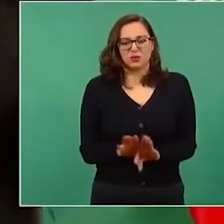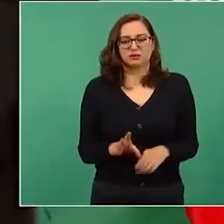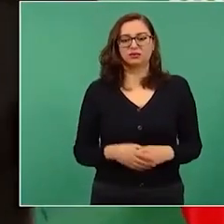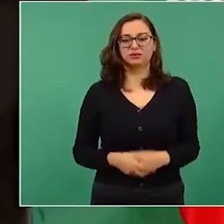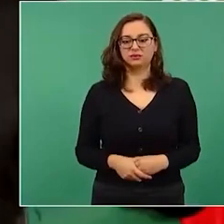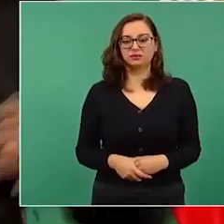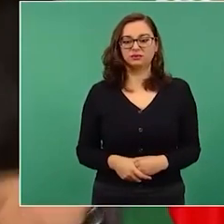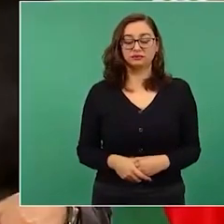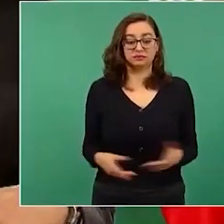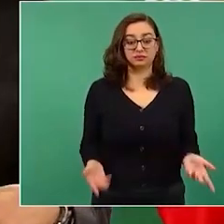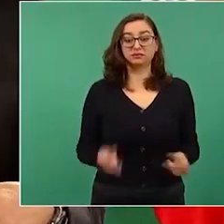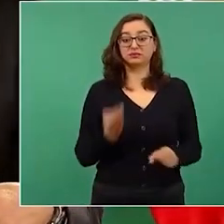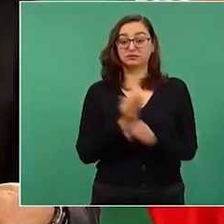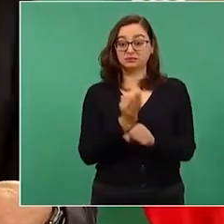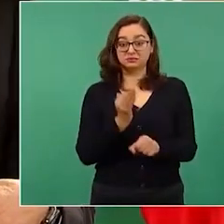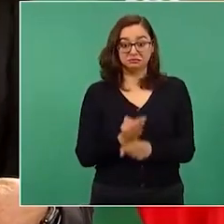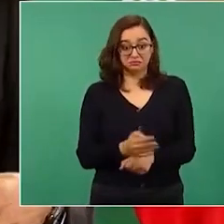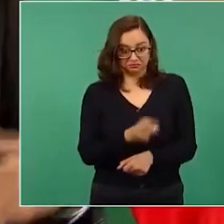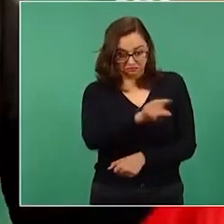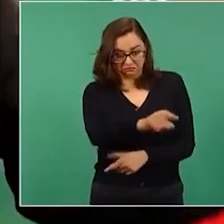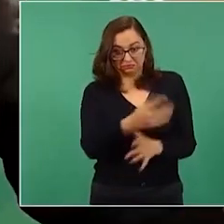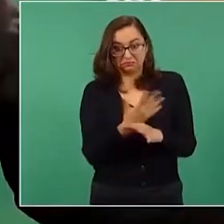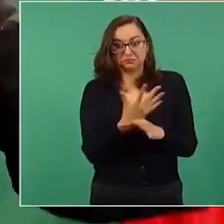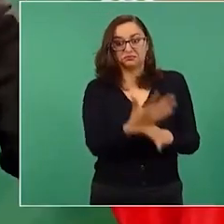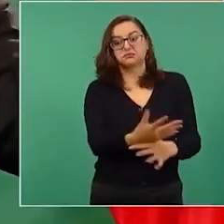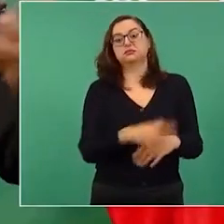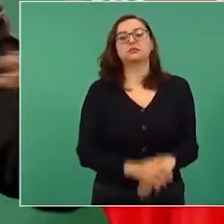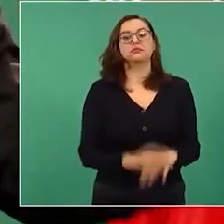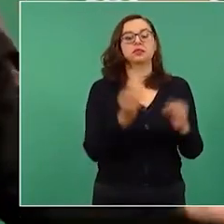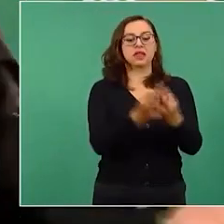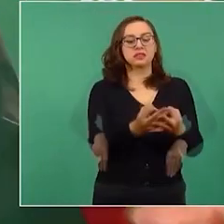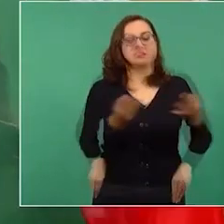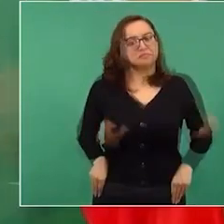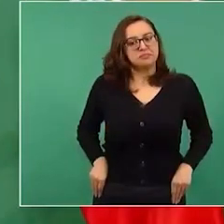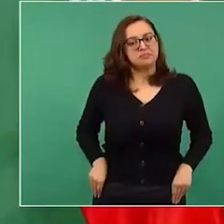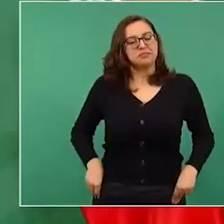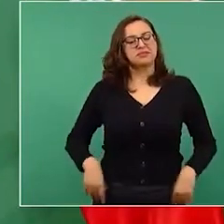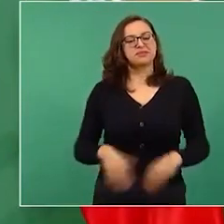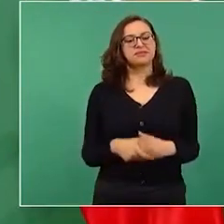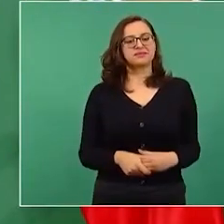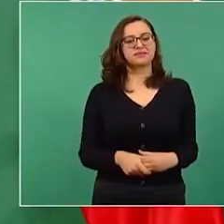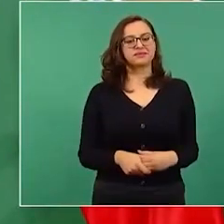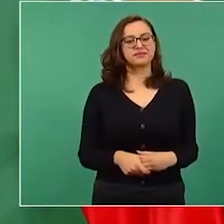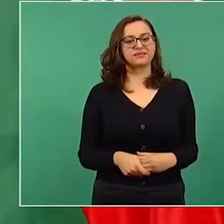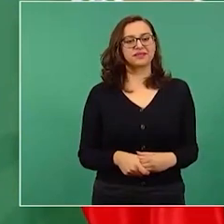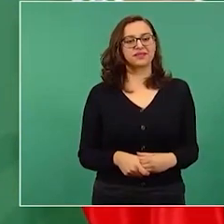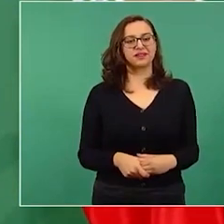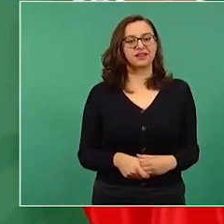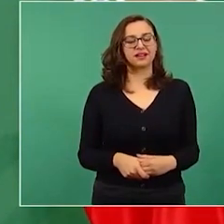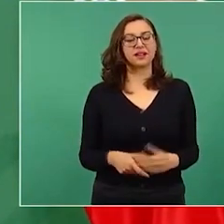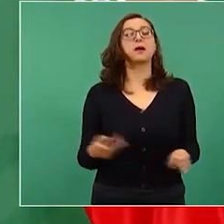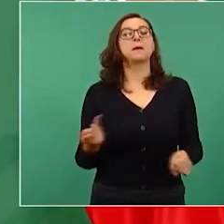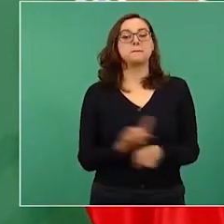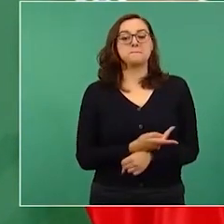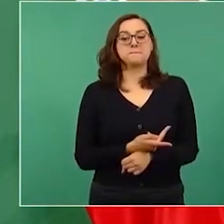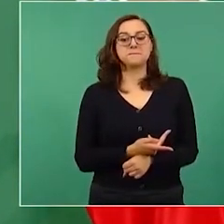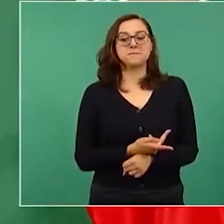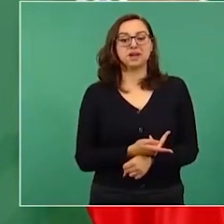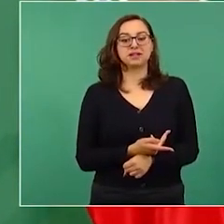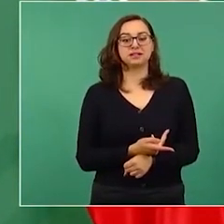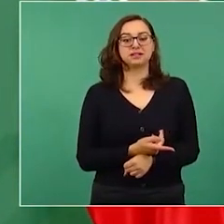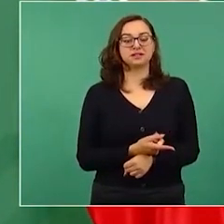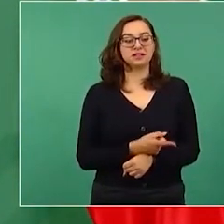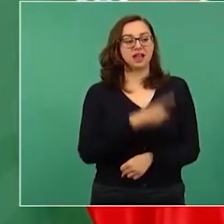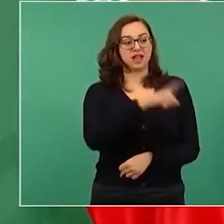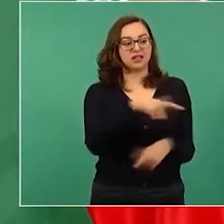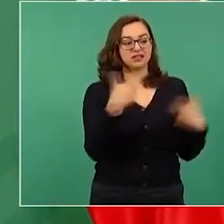vendemos este terreno y lo que obtenemos se lo entregamos a los que